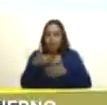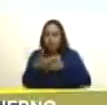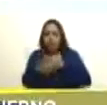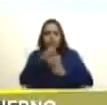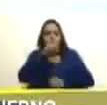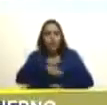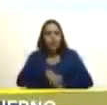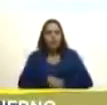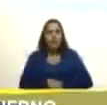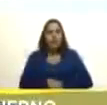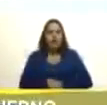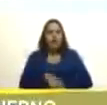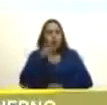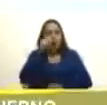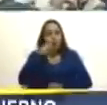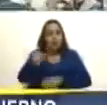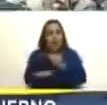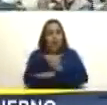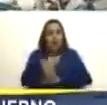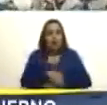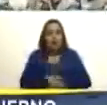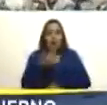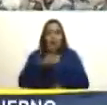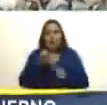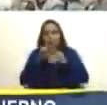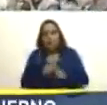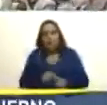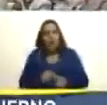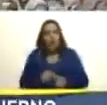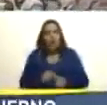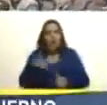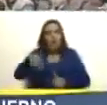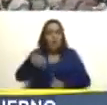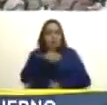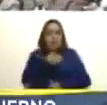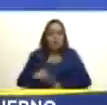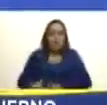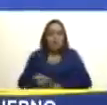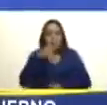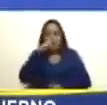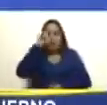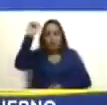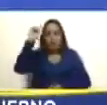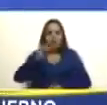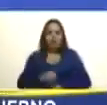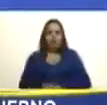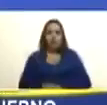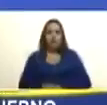las calles que está aquí circunstancialmente como presidente Nicolás Maduro Moro